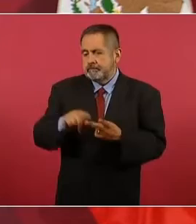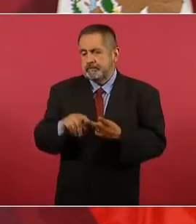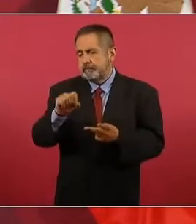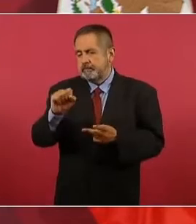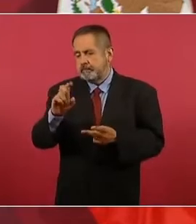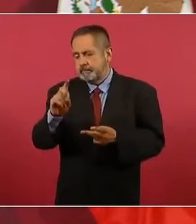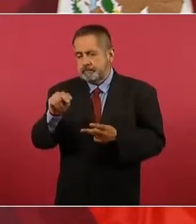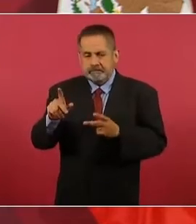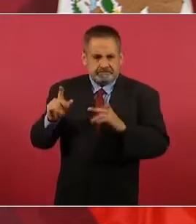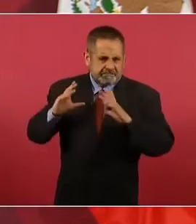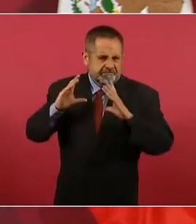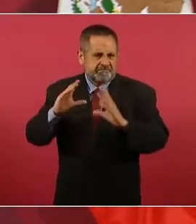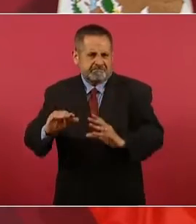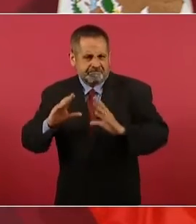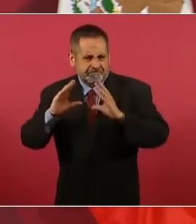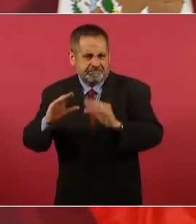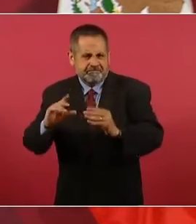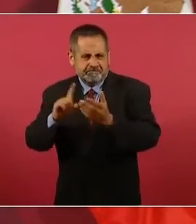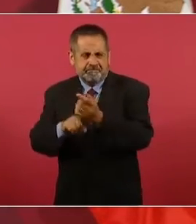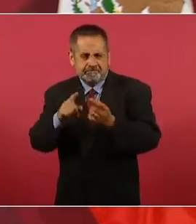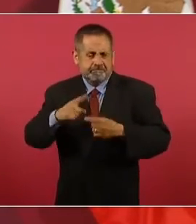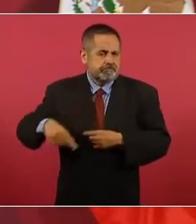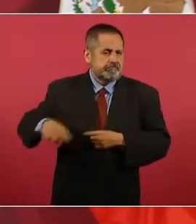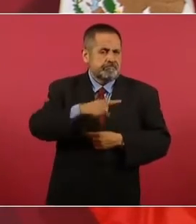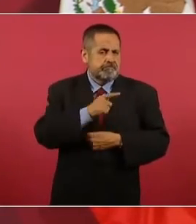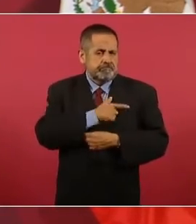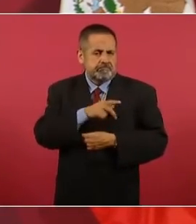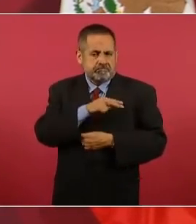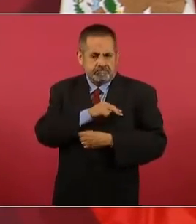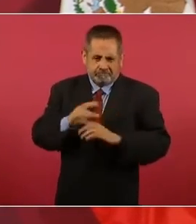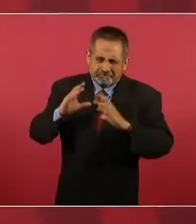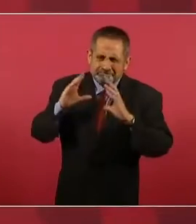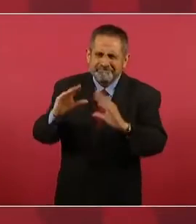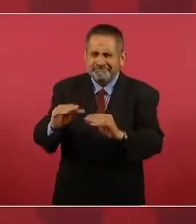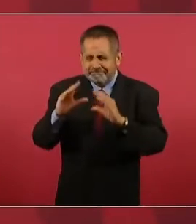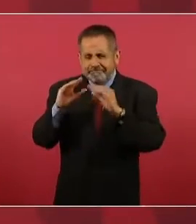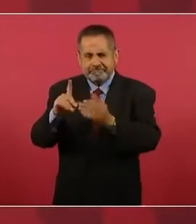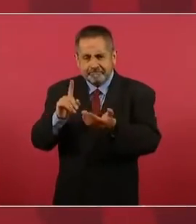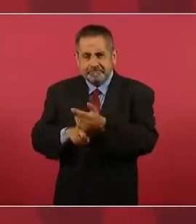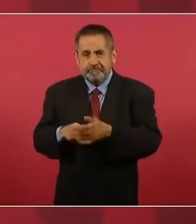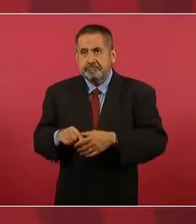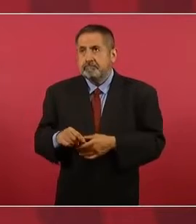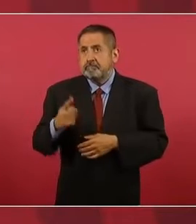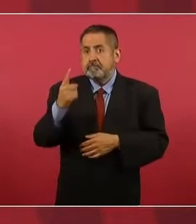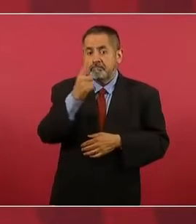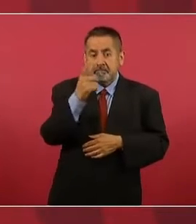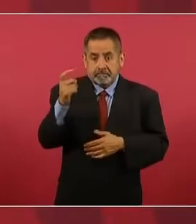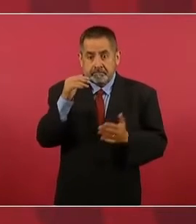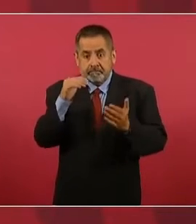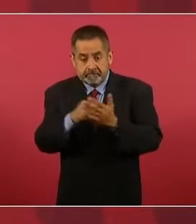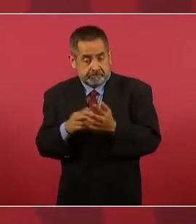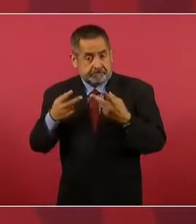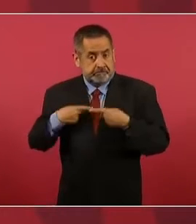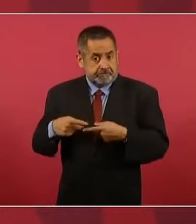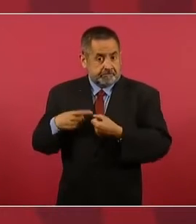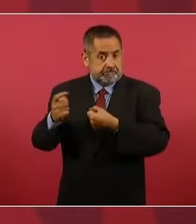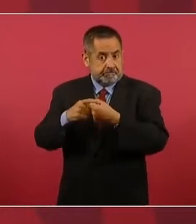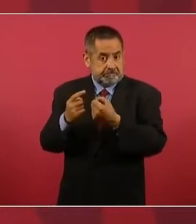profesionalizar a los elementos de la Guardia Nacional, más de 100 mil elementos